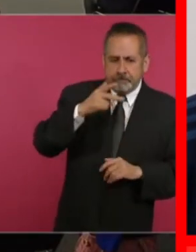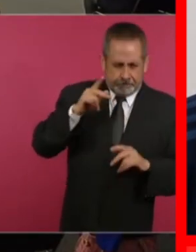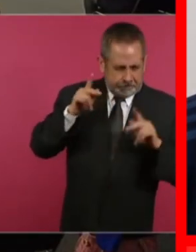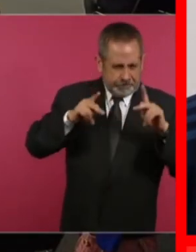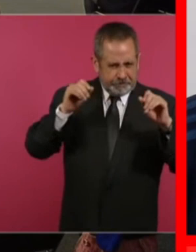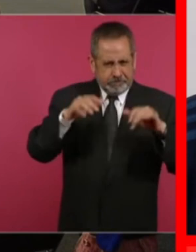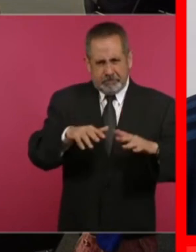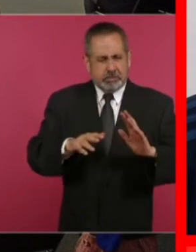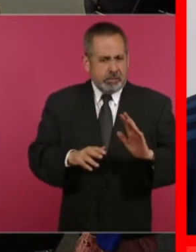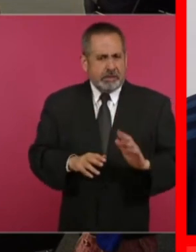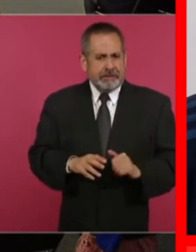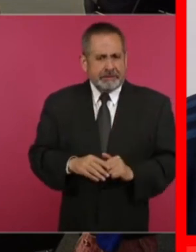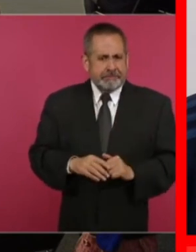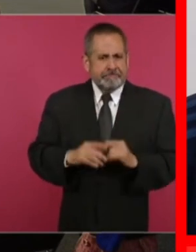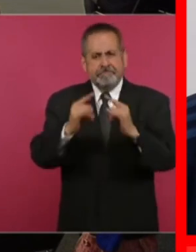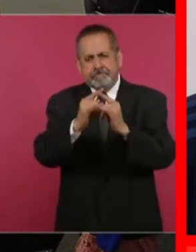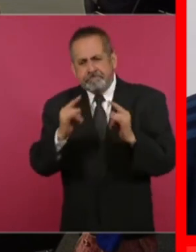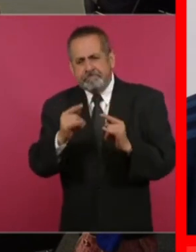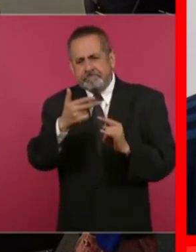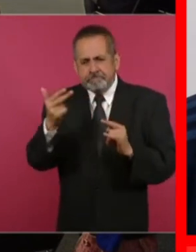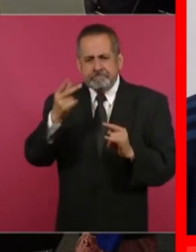algunas cabañas